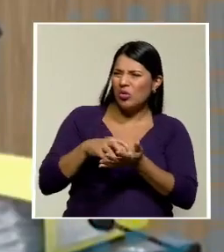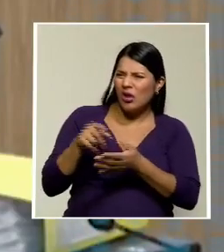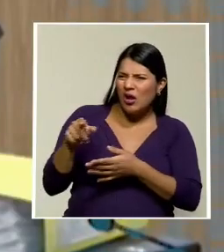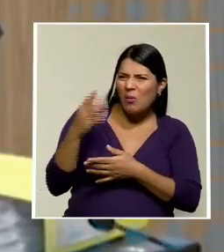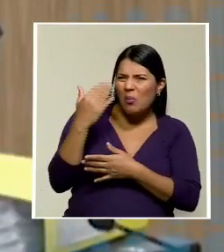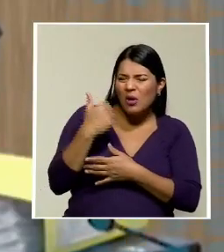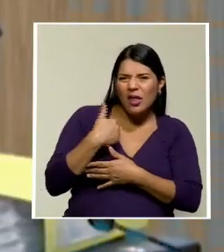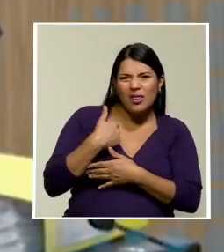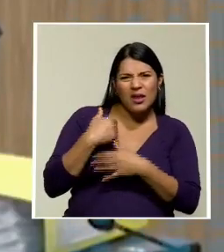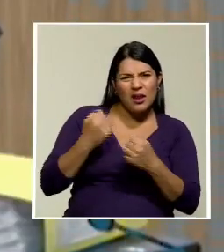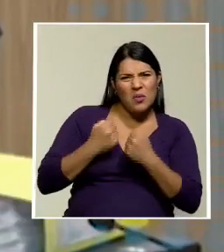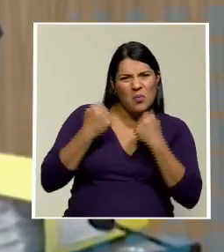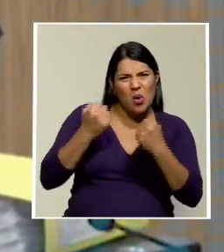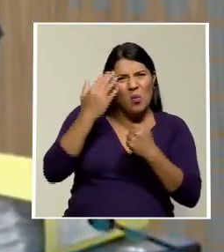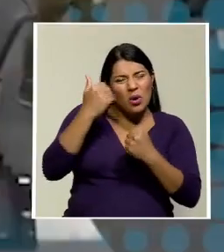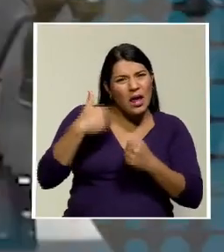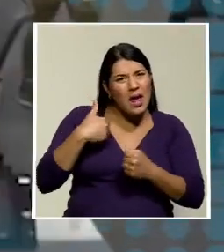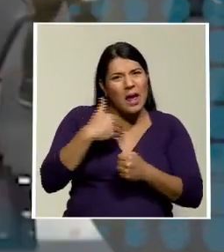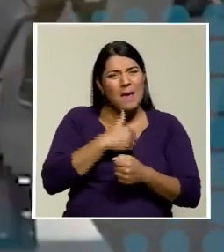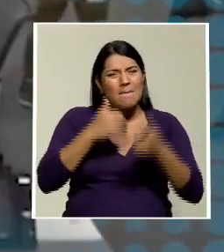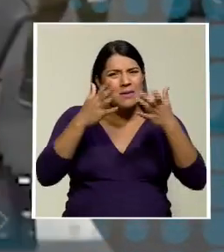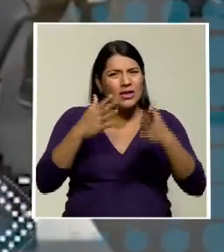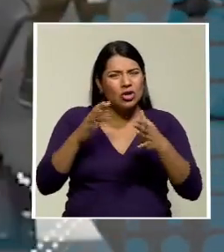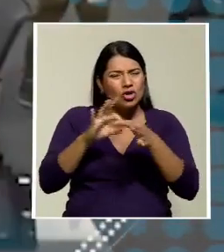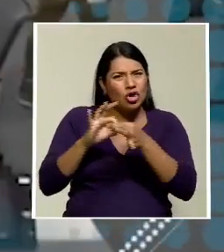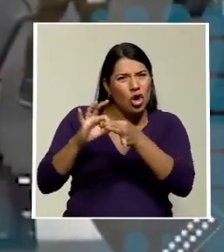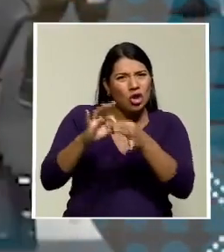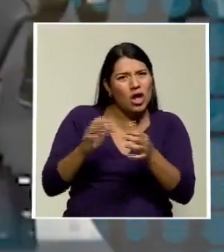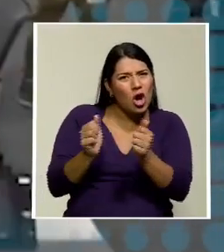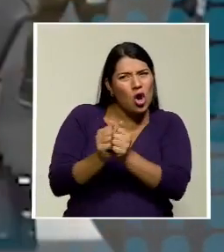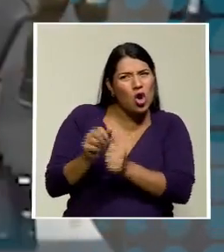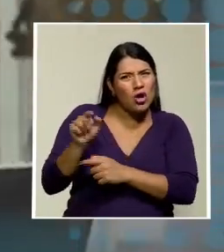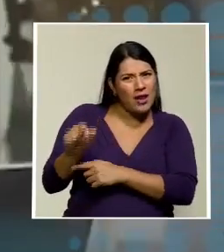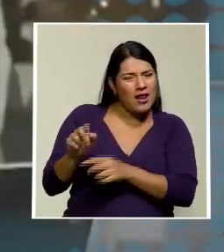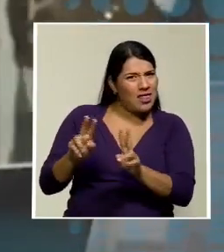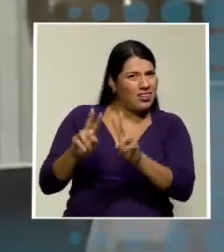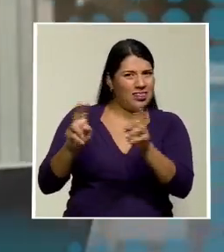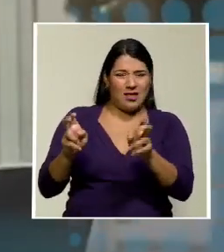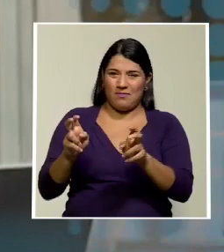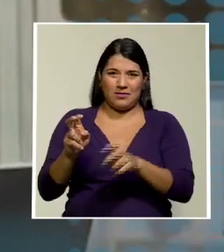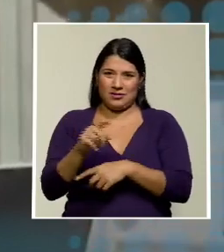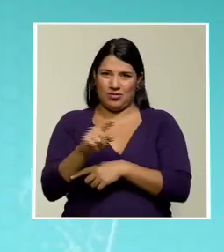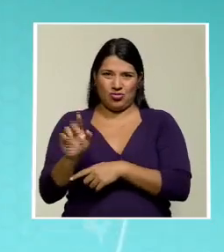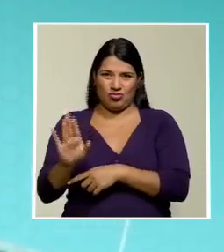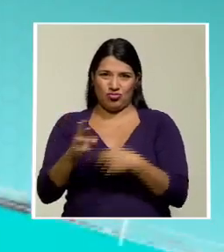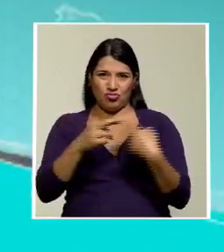ministros coordinaban con él temas que no eran de su competencia y que se debían manejar entre jerarcas.